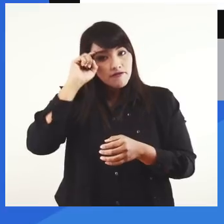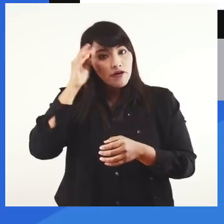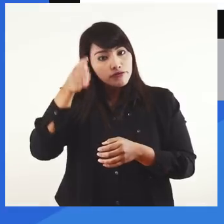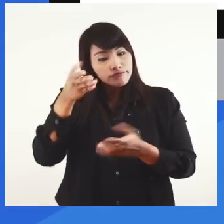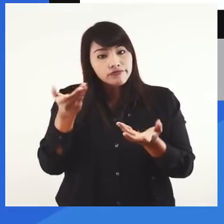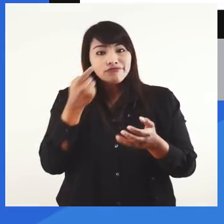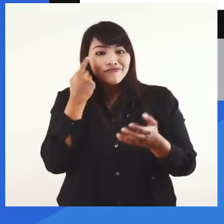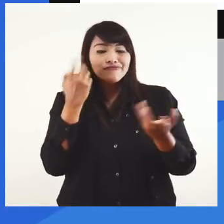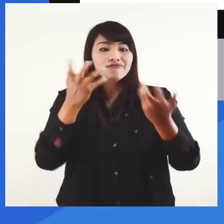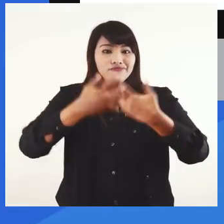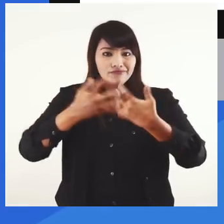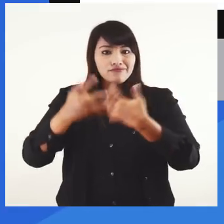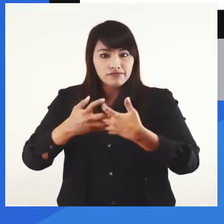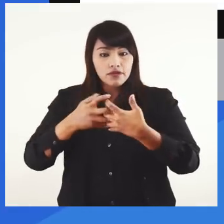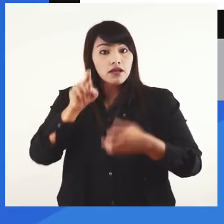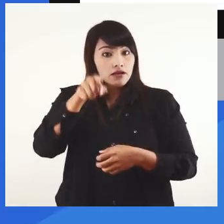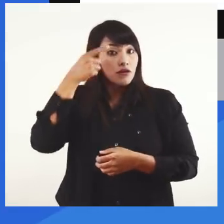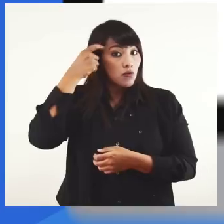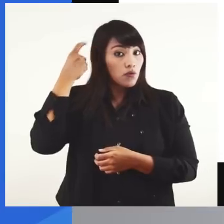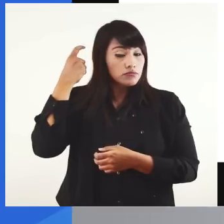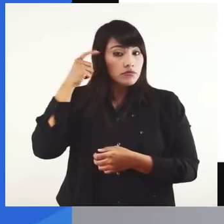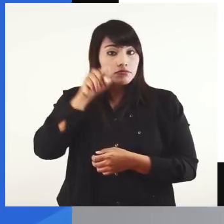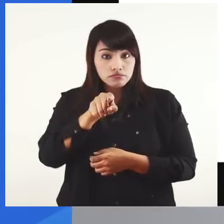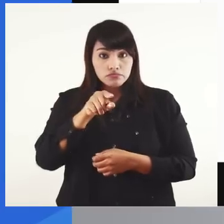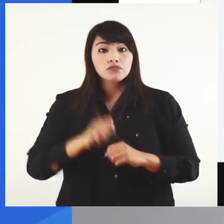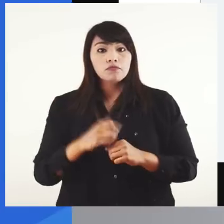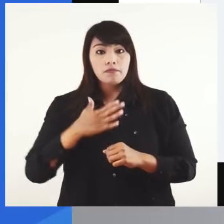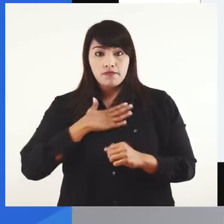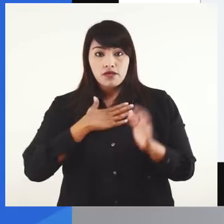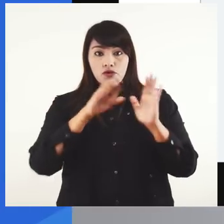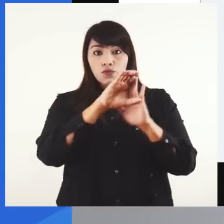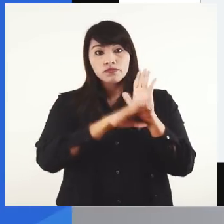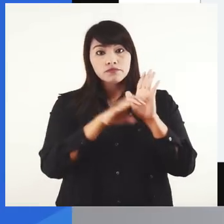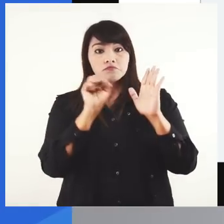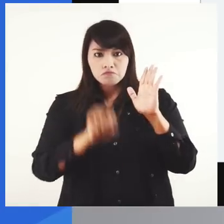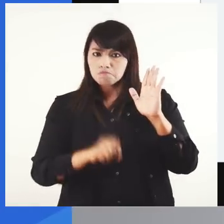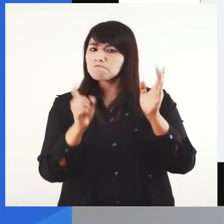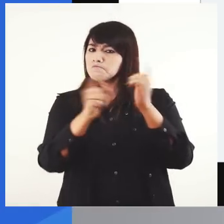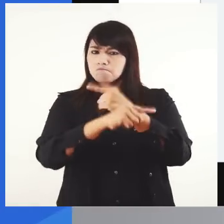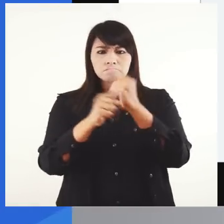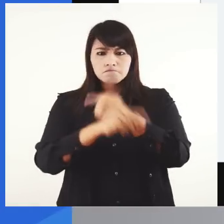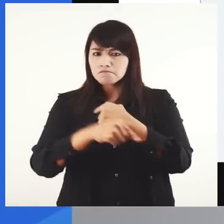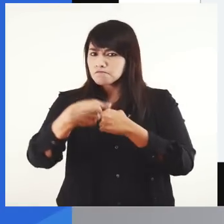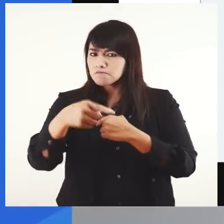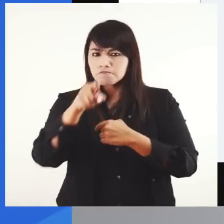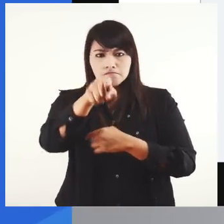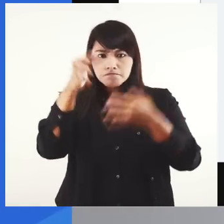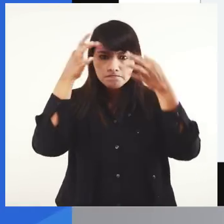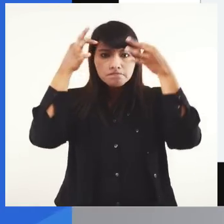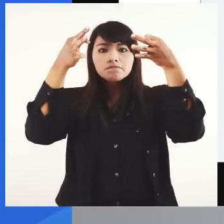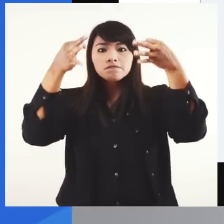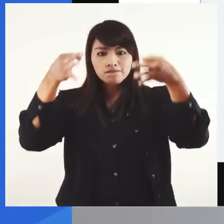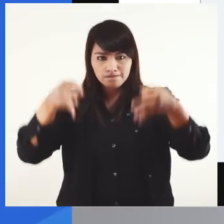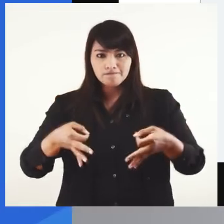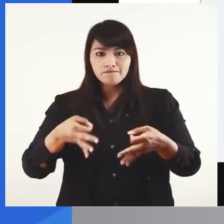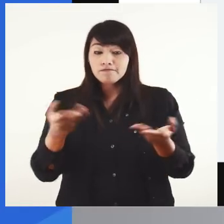busca una en la que sí cumpla. Recuerda que en el botón de Mi Currículum puedes modificar tu currículum siempre que